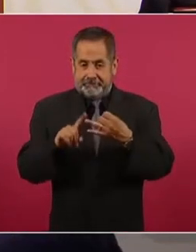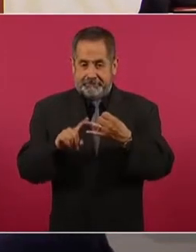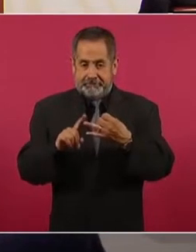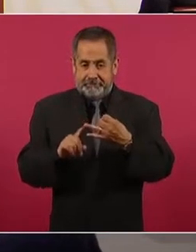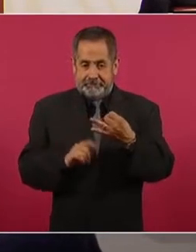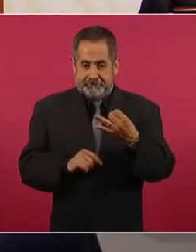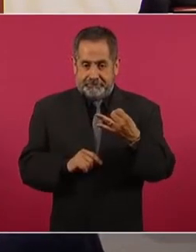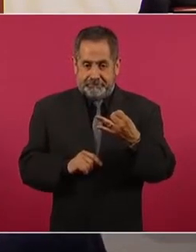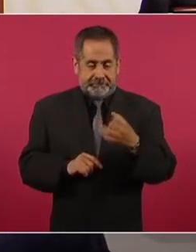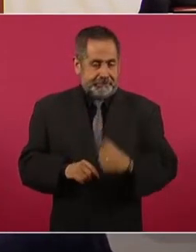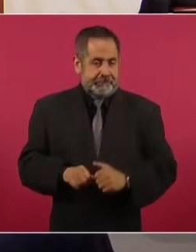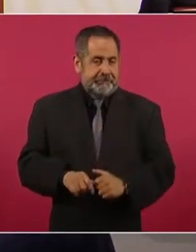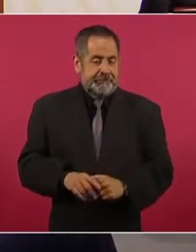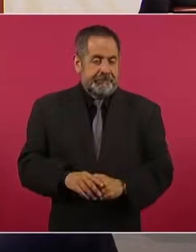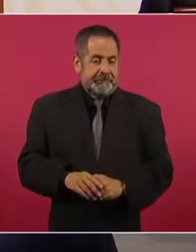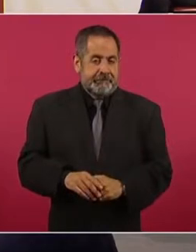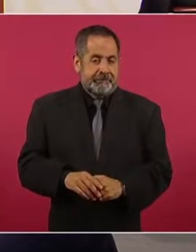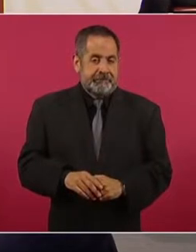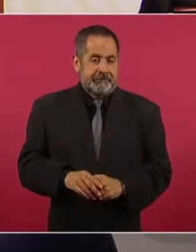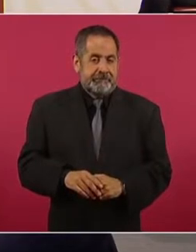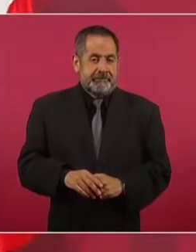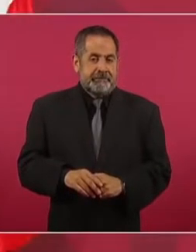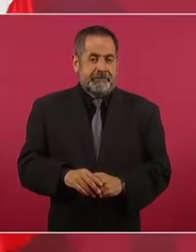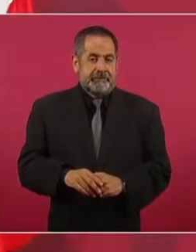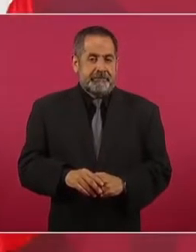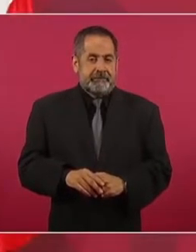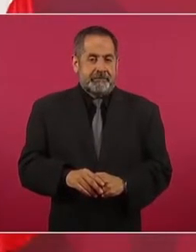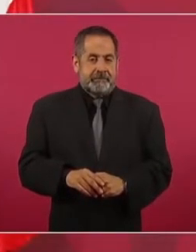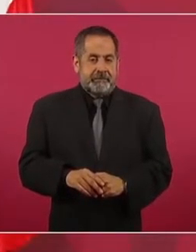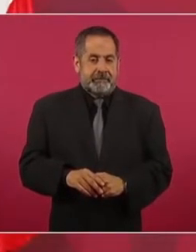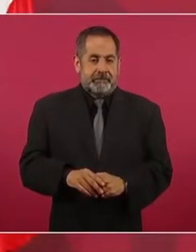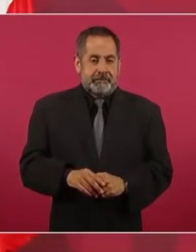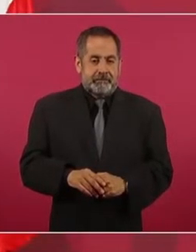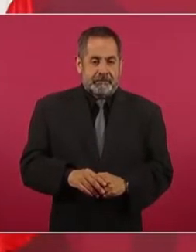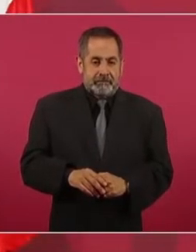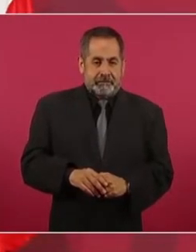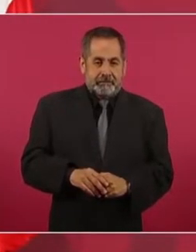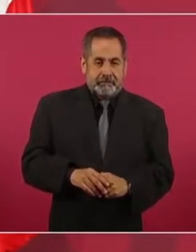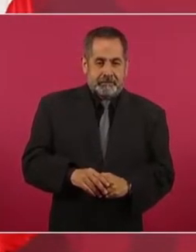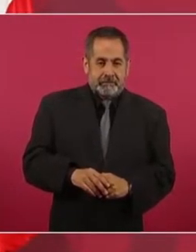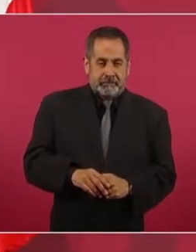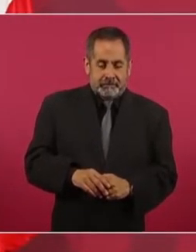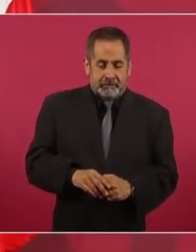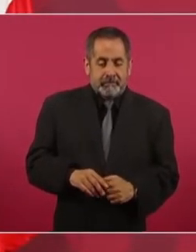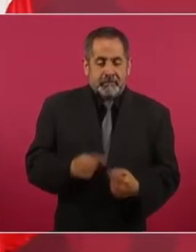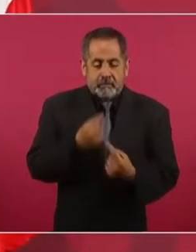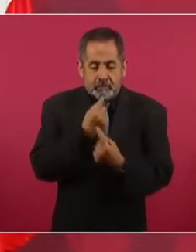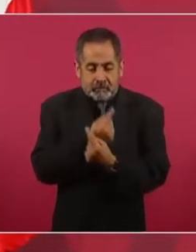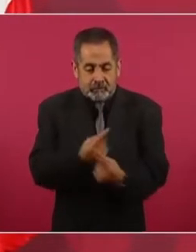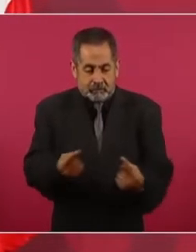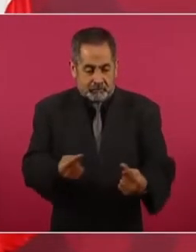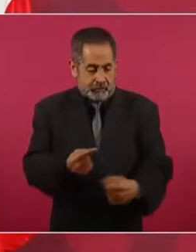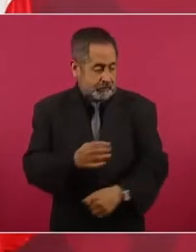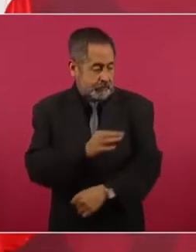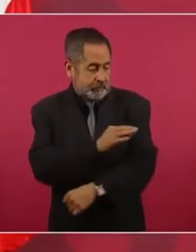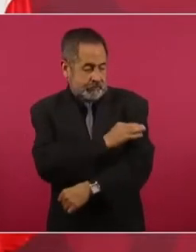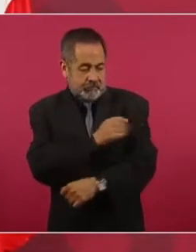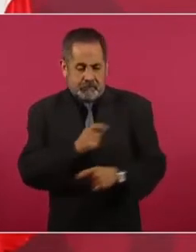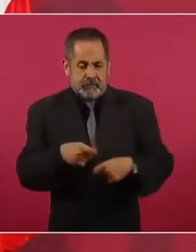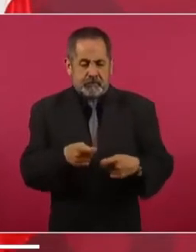Dos, los niños se pondrán la vacuna de mi amigo el dictador.